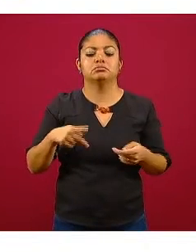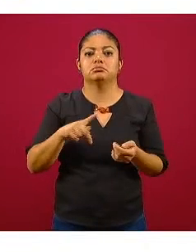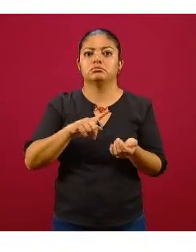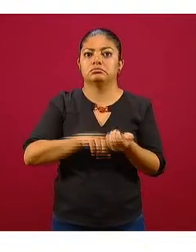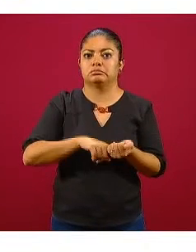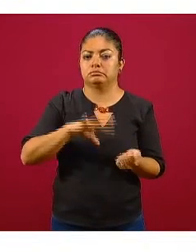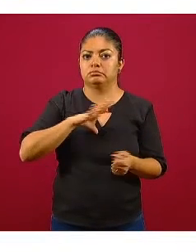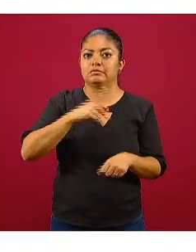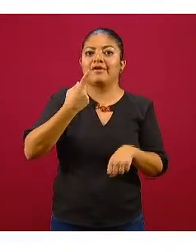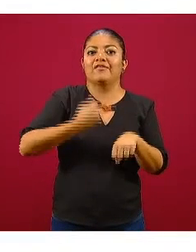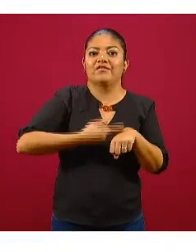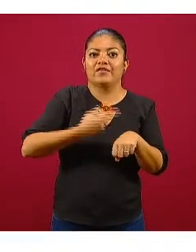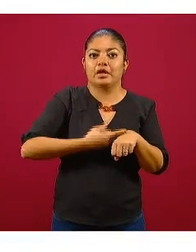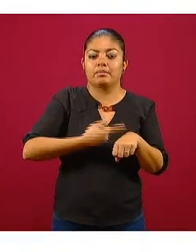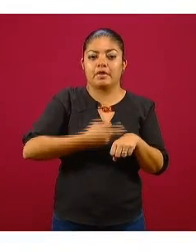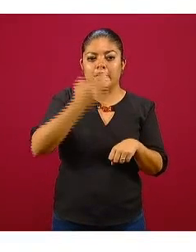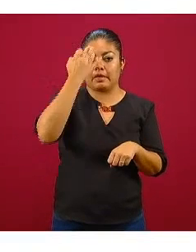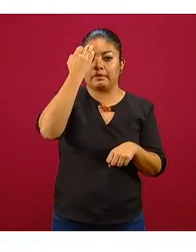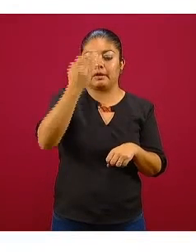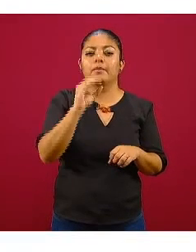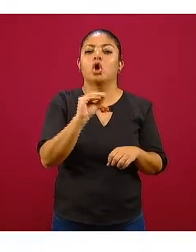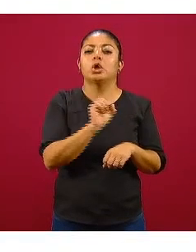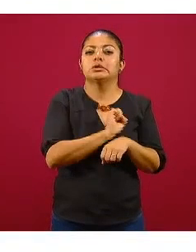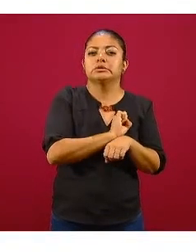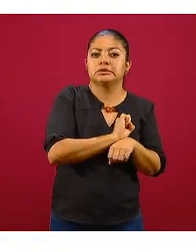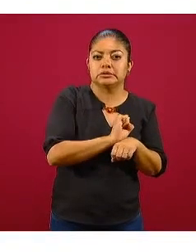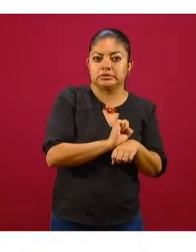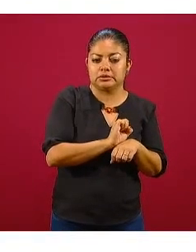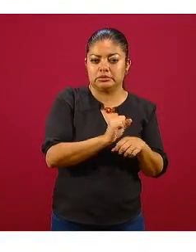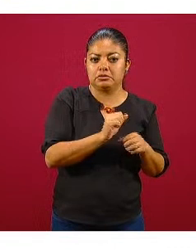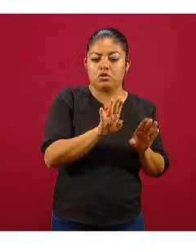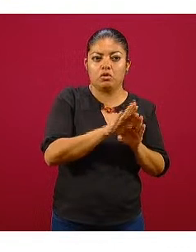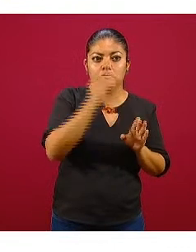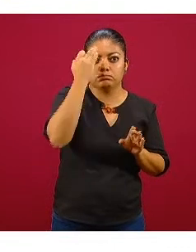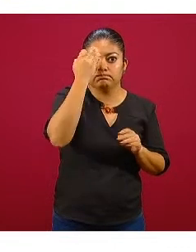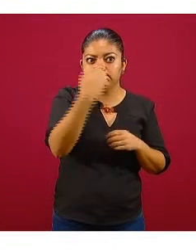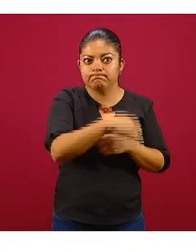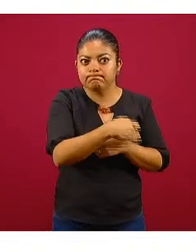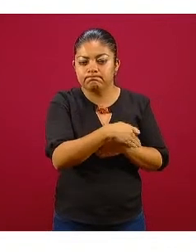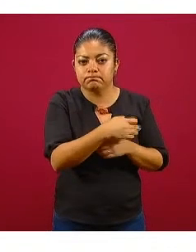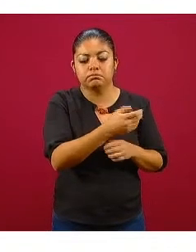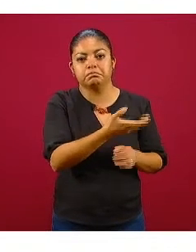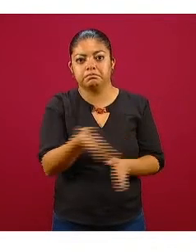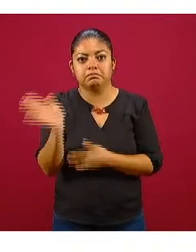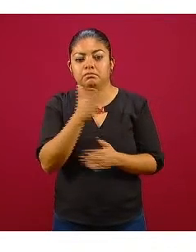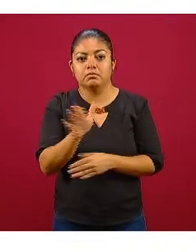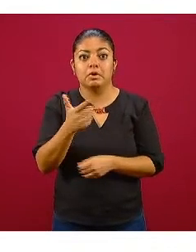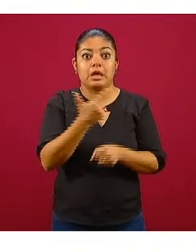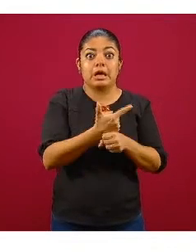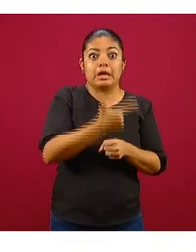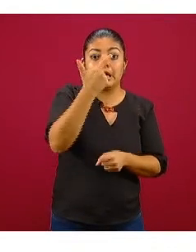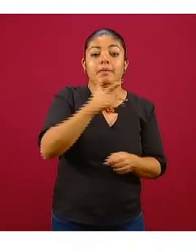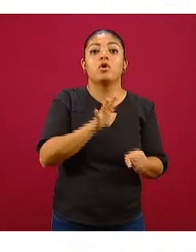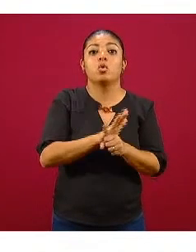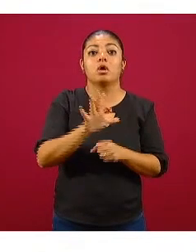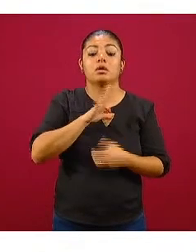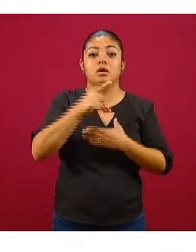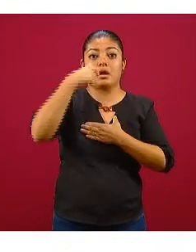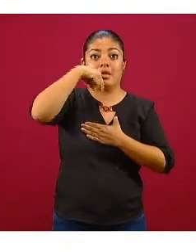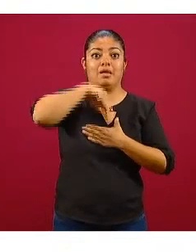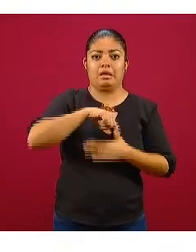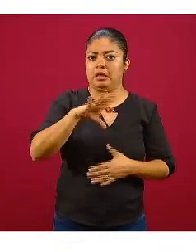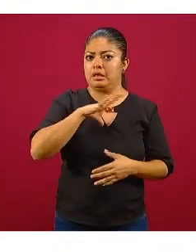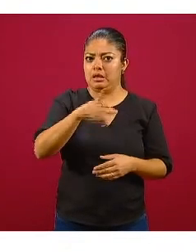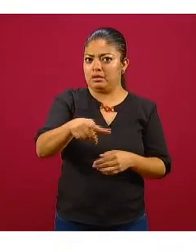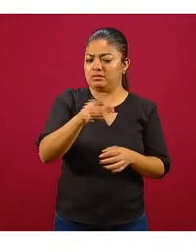enfermedad ambulatoria o leve, hospitalizados estables, hospitalizados graves o intubados, ahí está el número de casos,